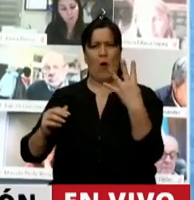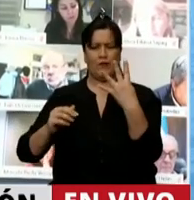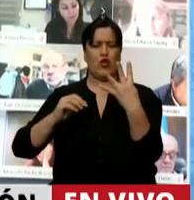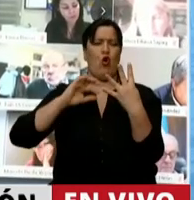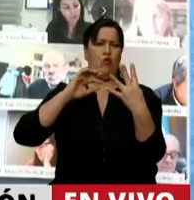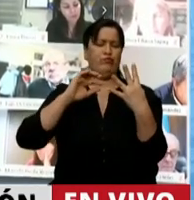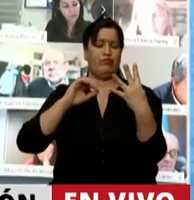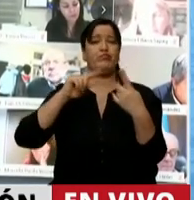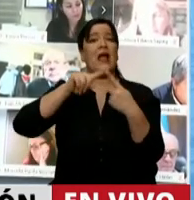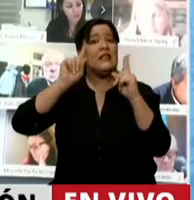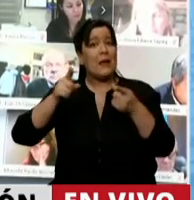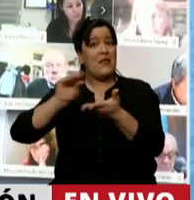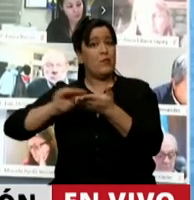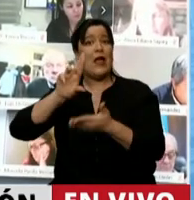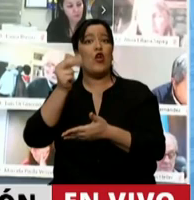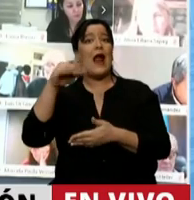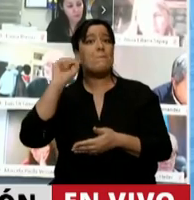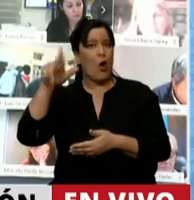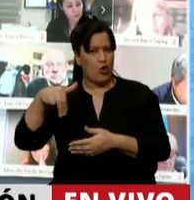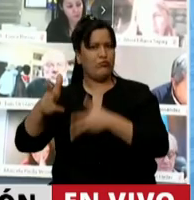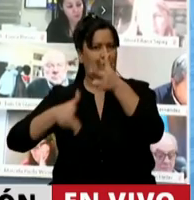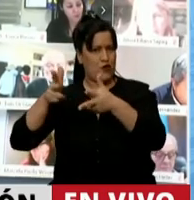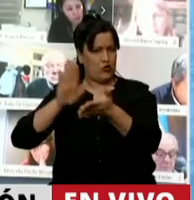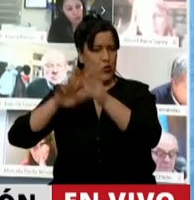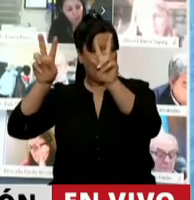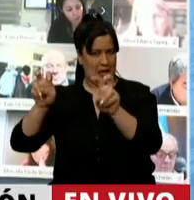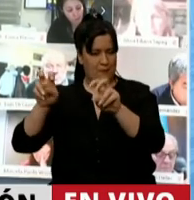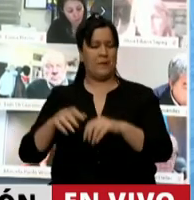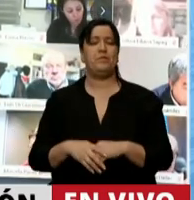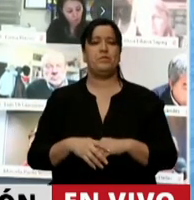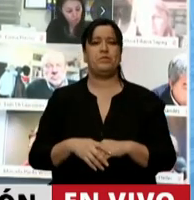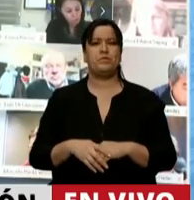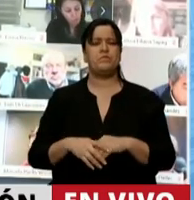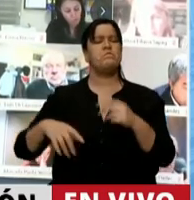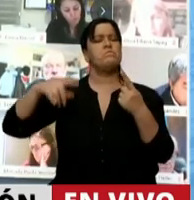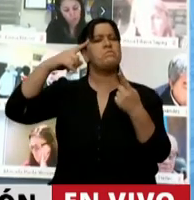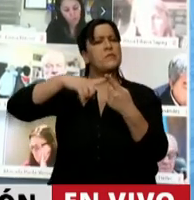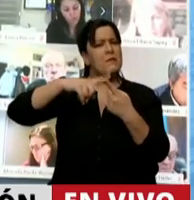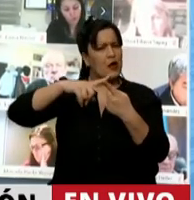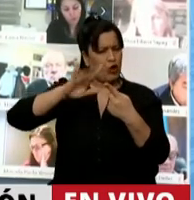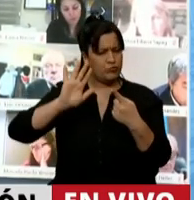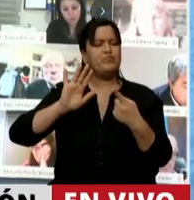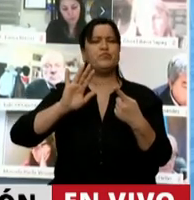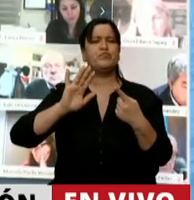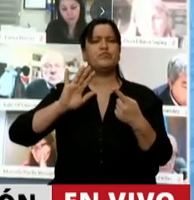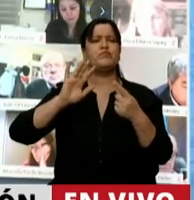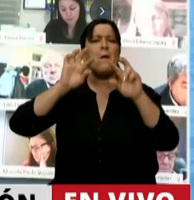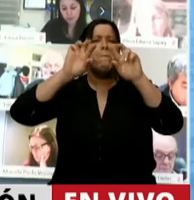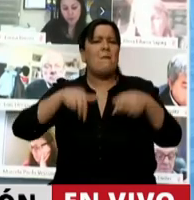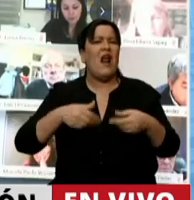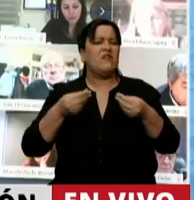El diputado Ramón también hizo referencia a esto. Se explica en cuatro dimensiones. La primera es la política